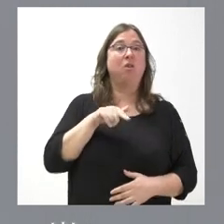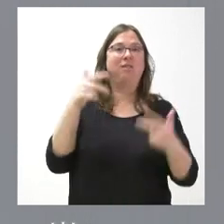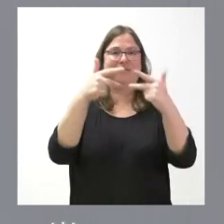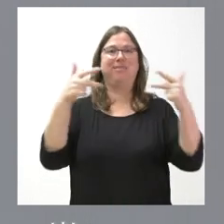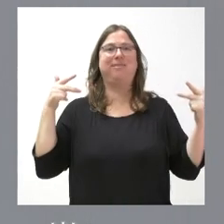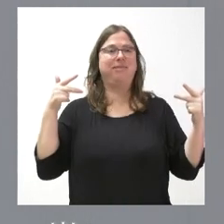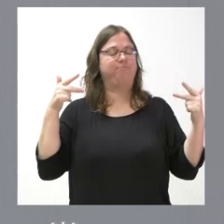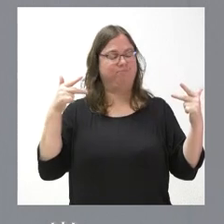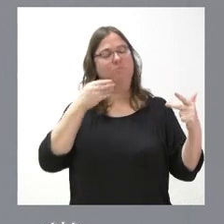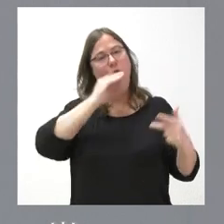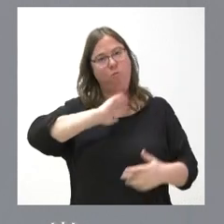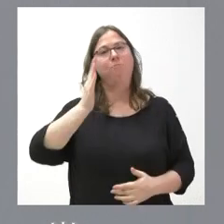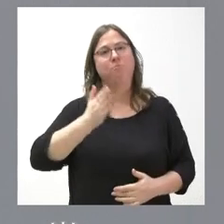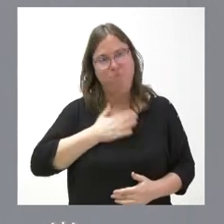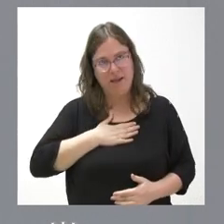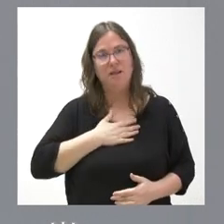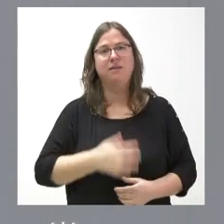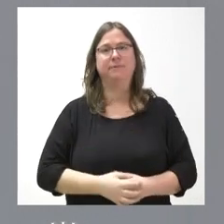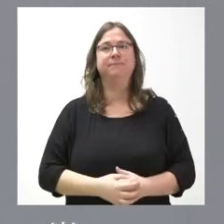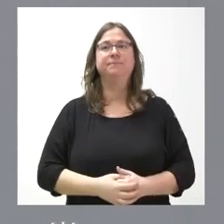comunicación o dársela hoy a través de una rueda de prensa.